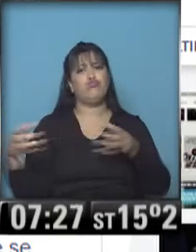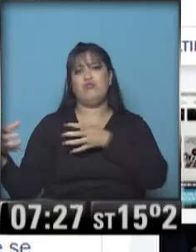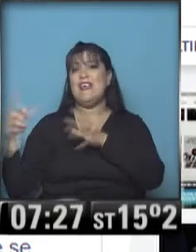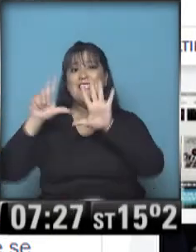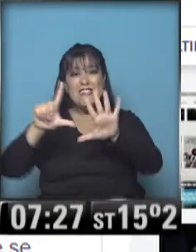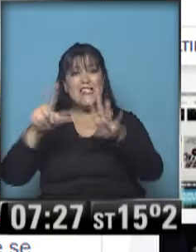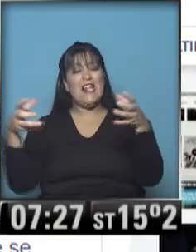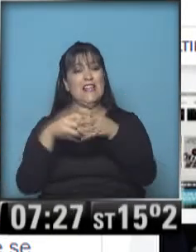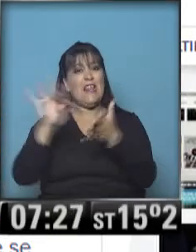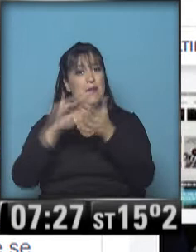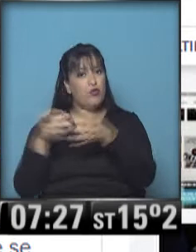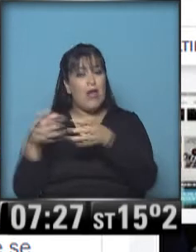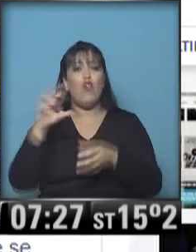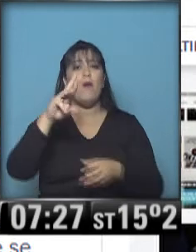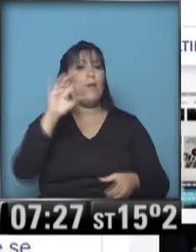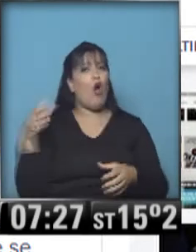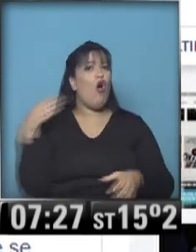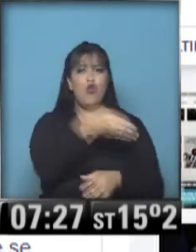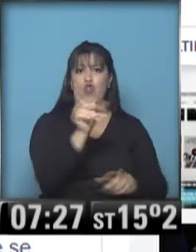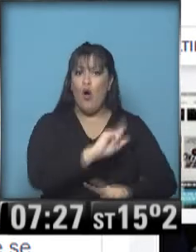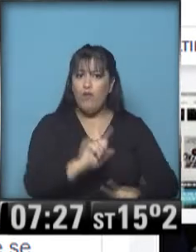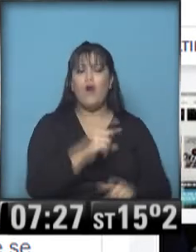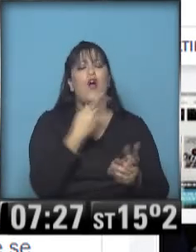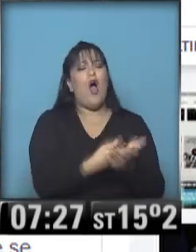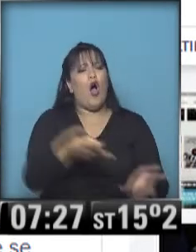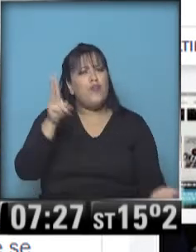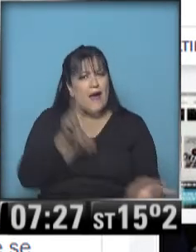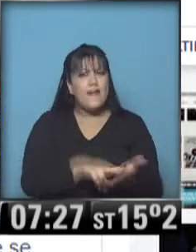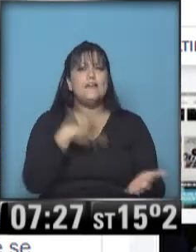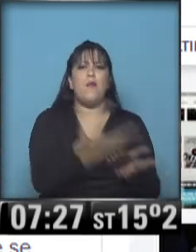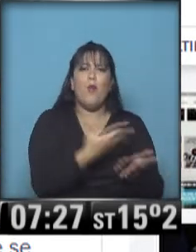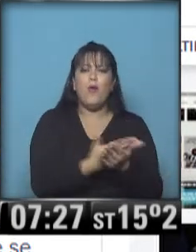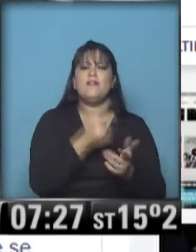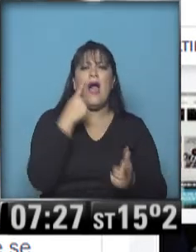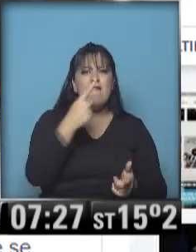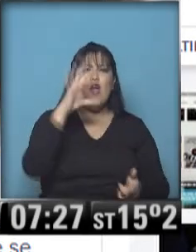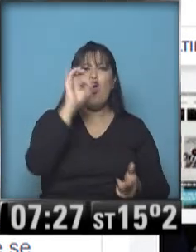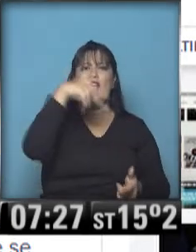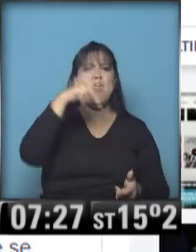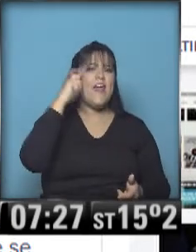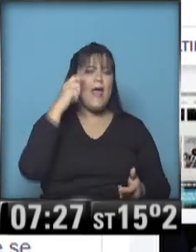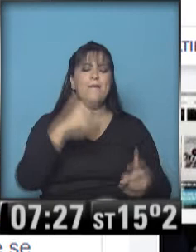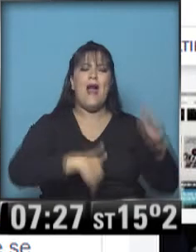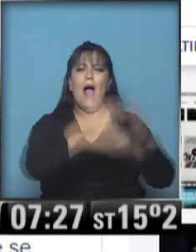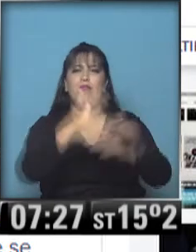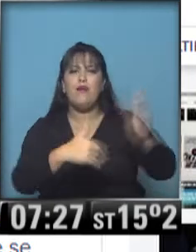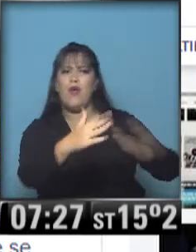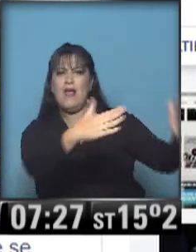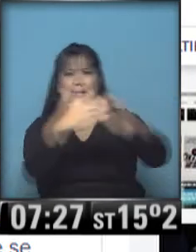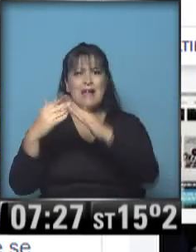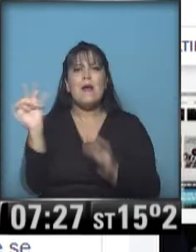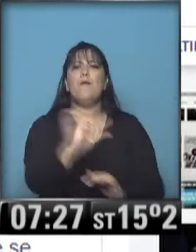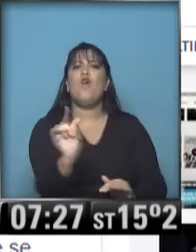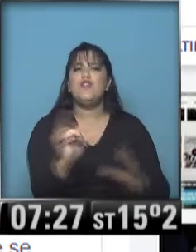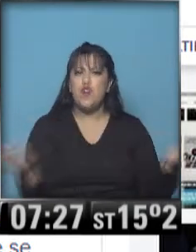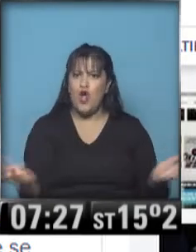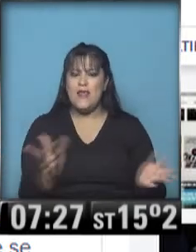diputados del PRO y tras más de dos horas de debate en el que se volvió a plantear una propuesta de una ONG de levantar casas transitorias para los vecinos desalojados